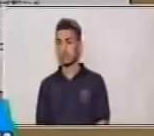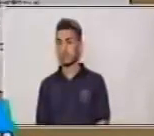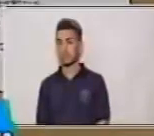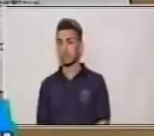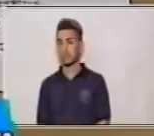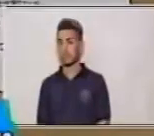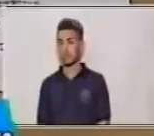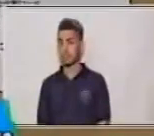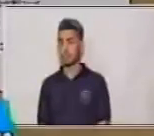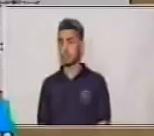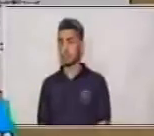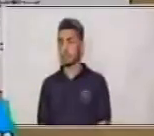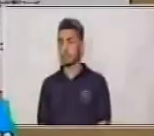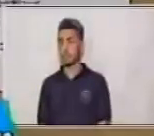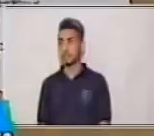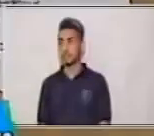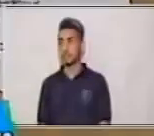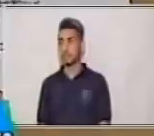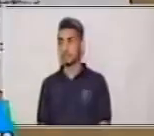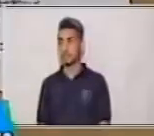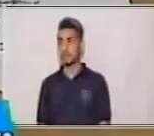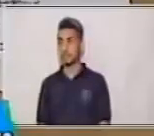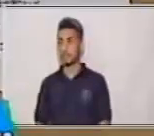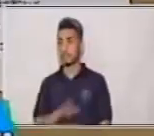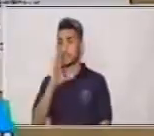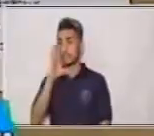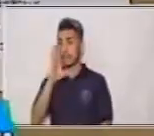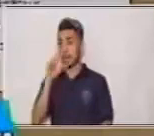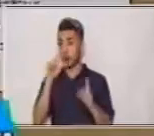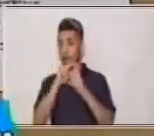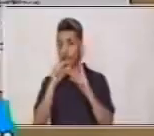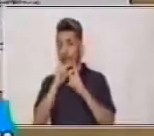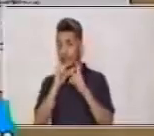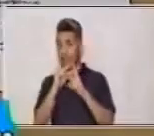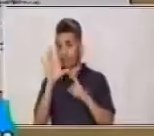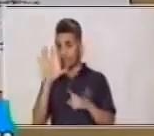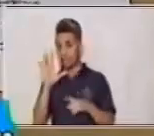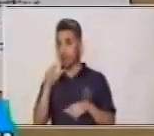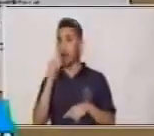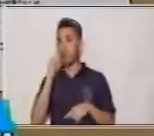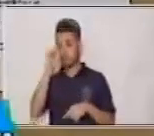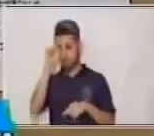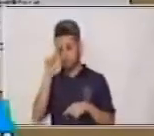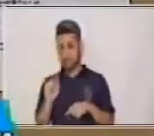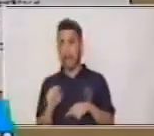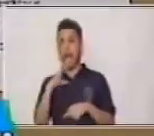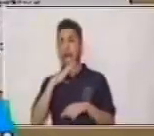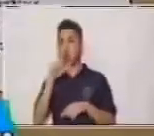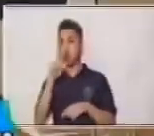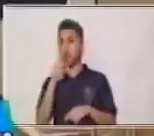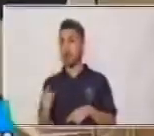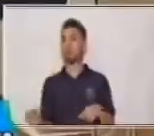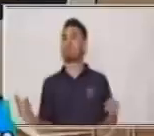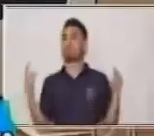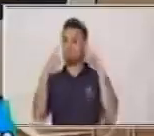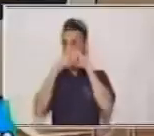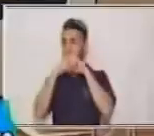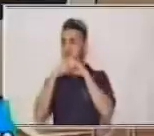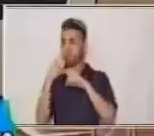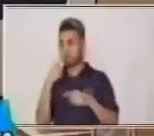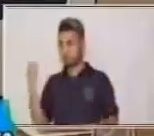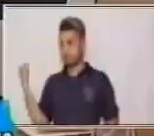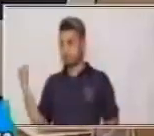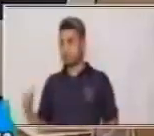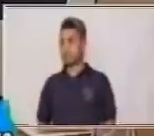Bien, son cinco palabras y una de ellas tiene un error. Vamos a ver si lo encuentran. ¿Están alertas?